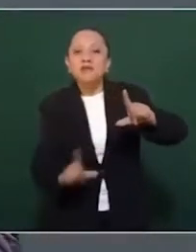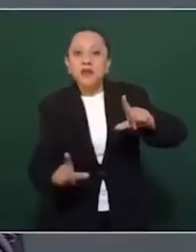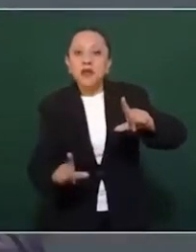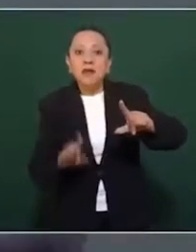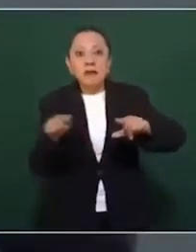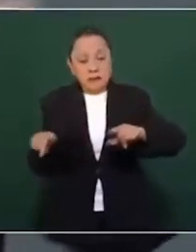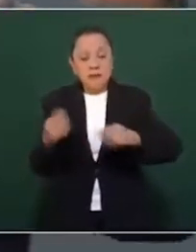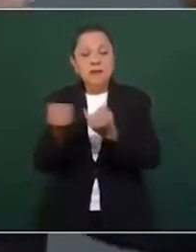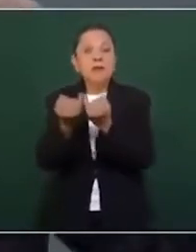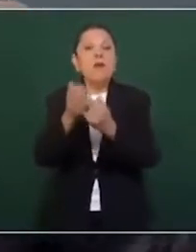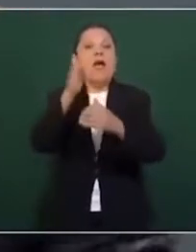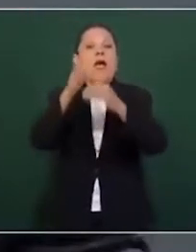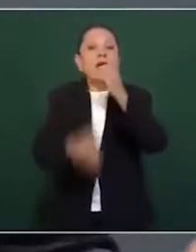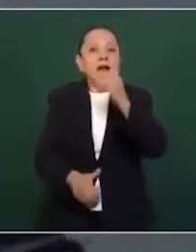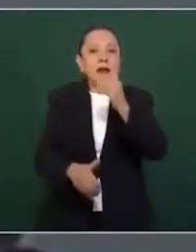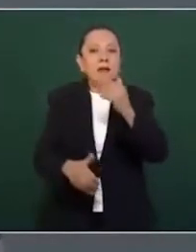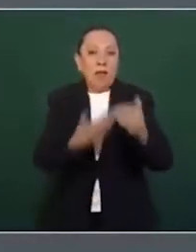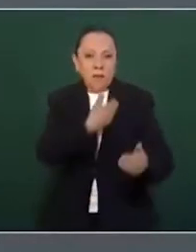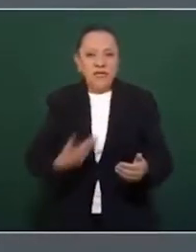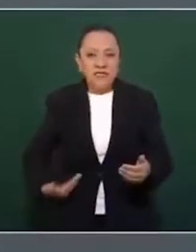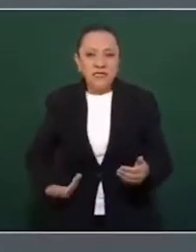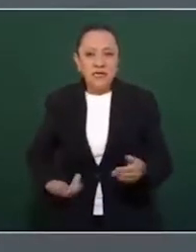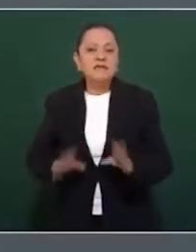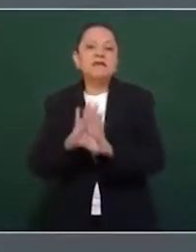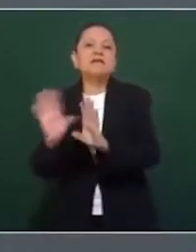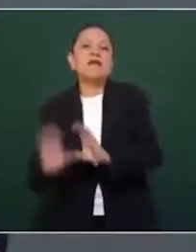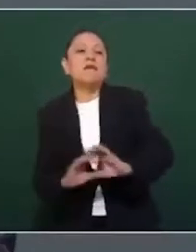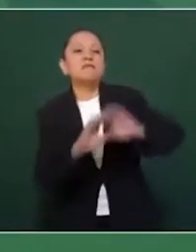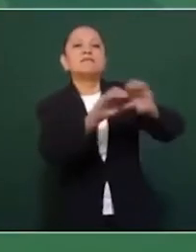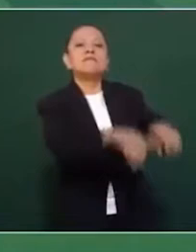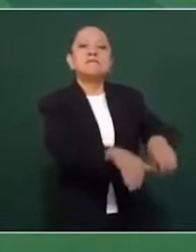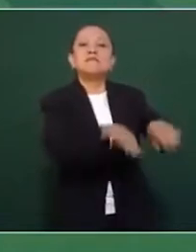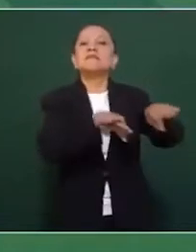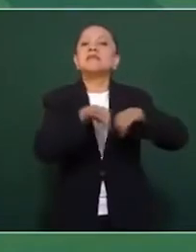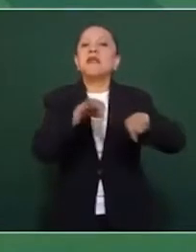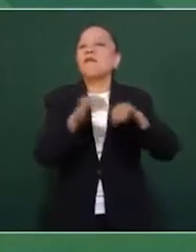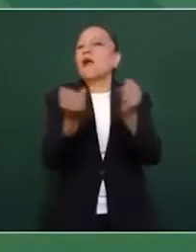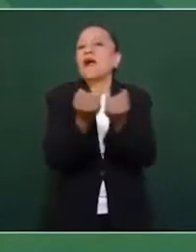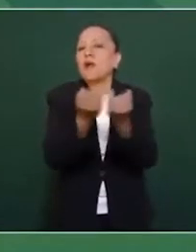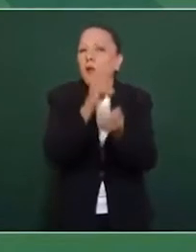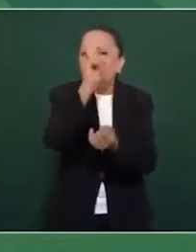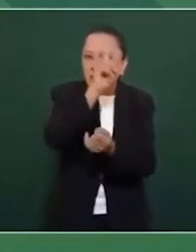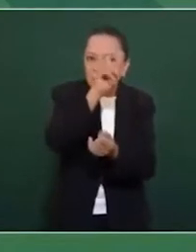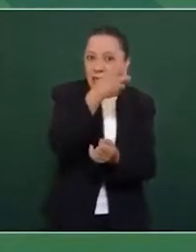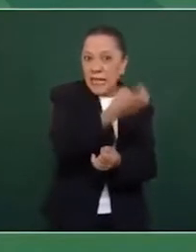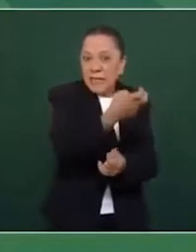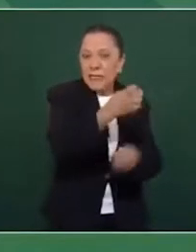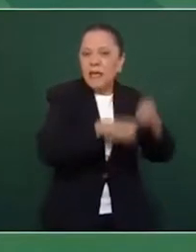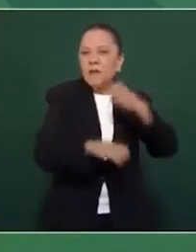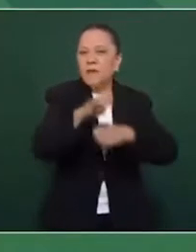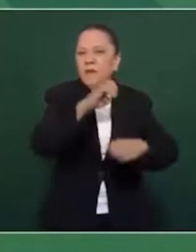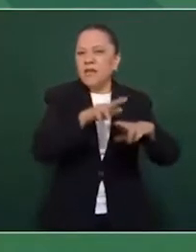Cedillo y se lo llevan a trabajar de consejero a una de esas empresas.